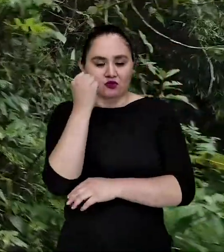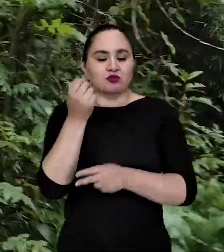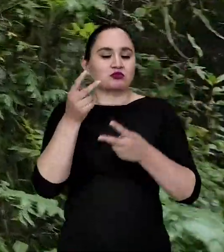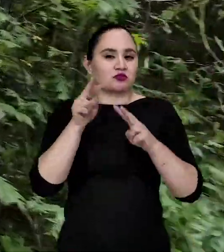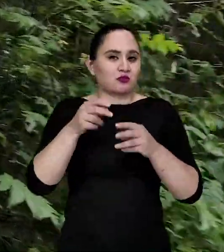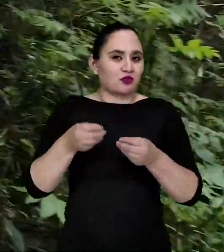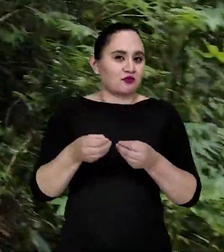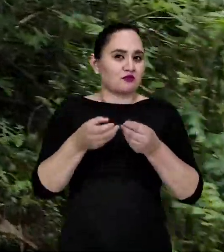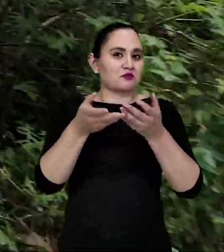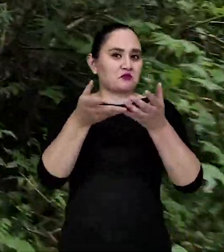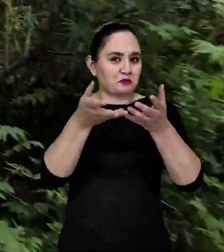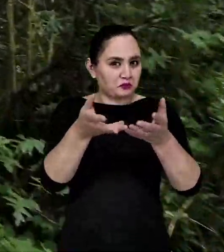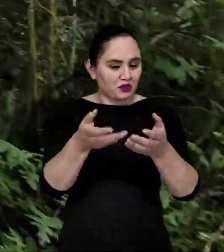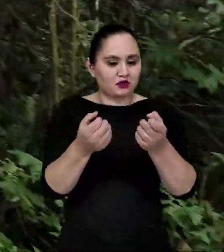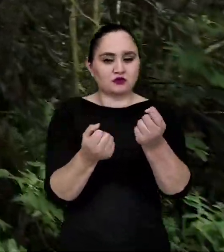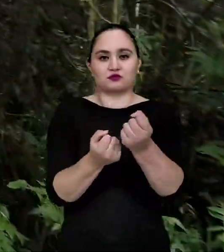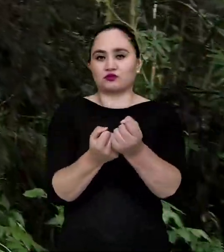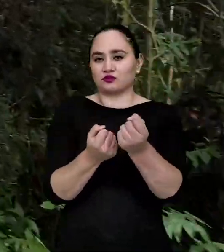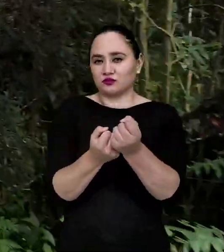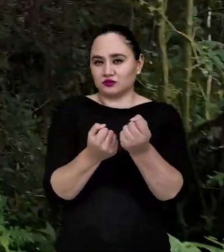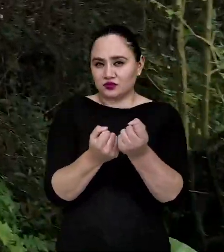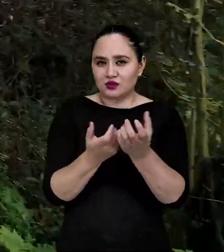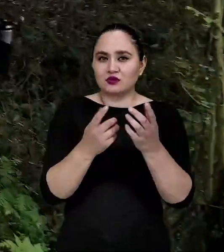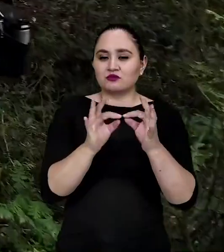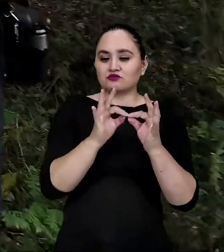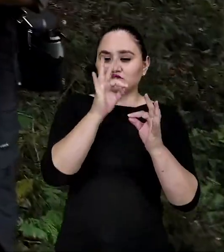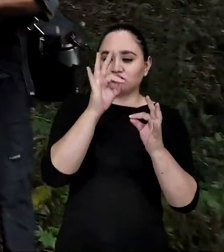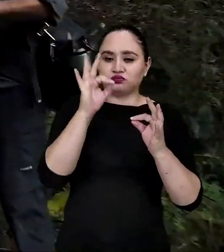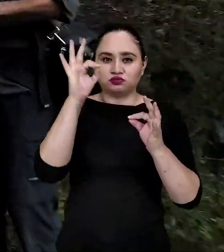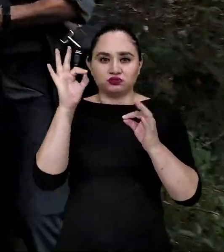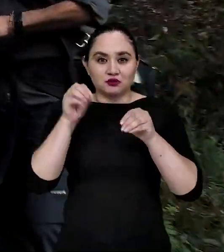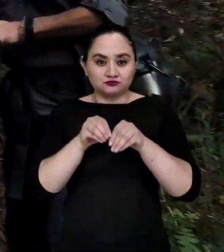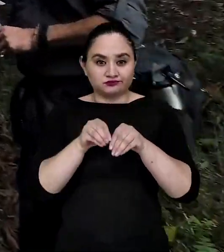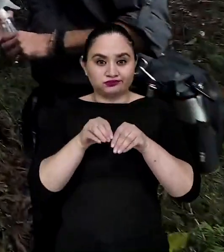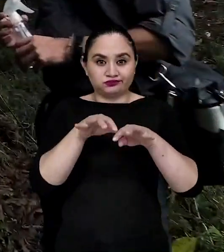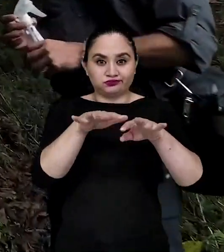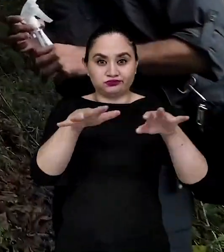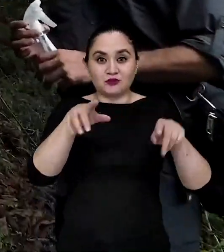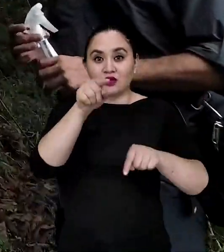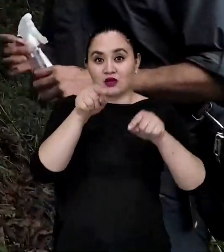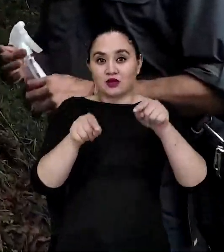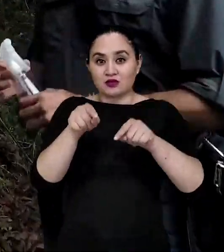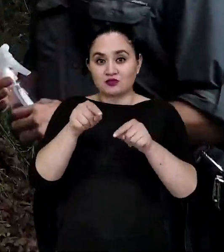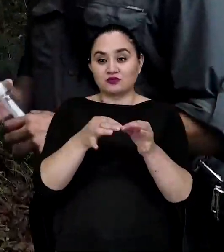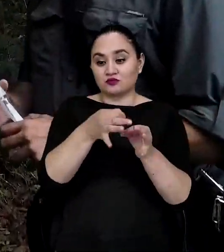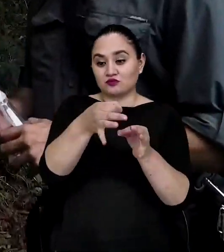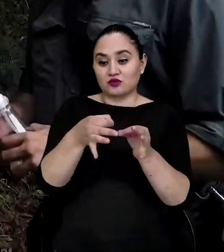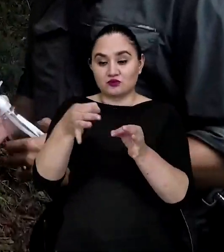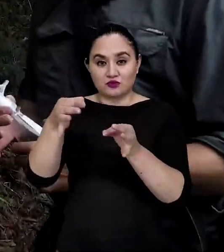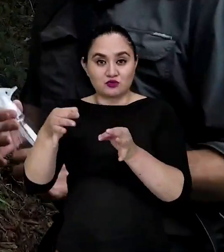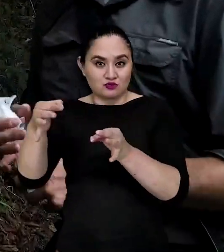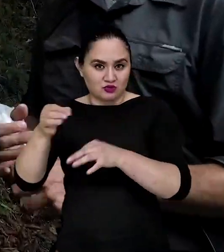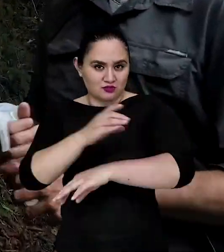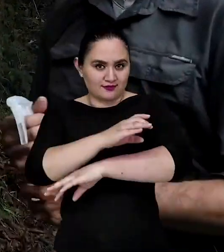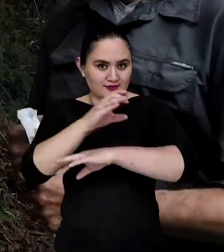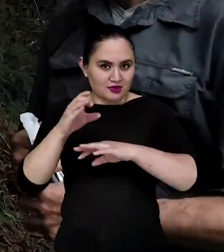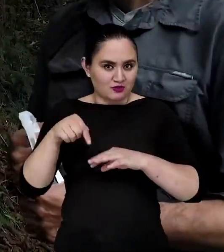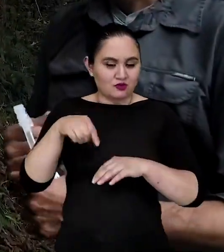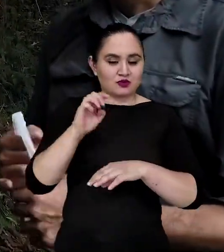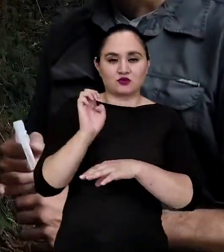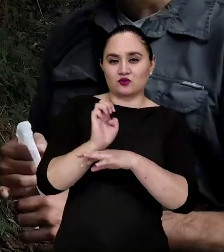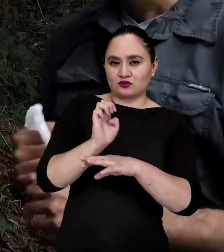Hemos aportado con índices de infestación en algunas zonas rurales del país. Es decir,